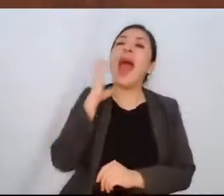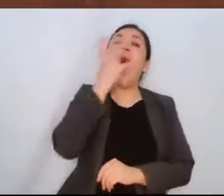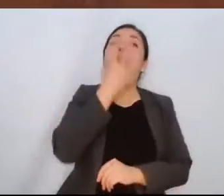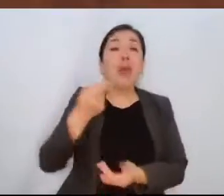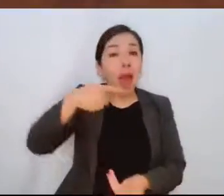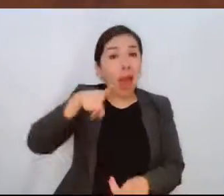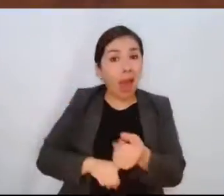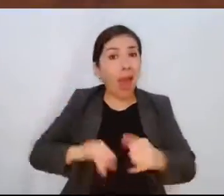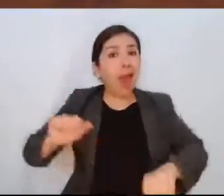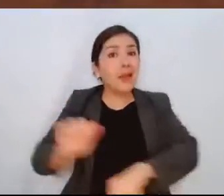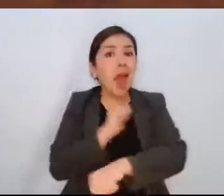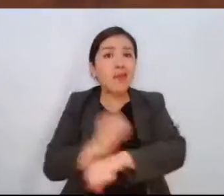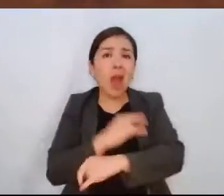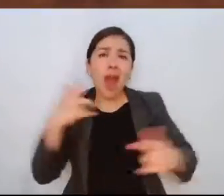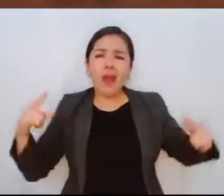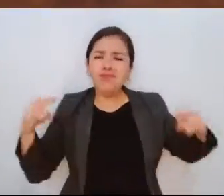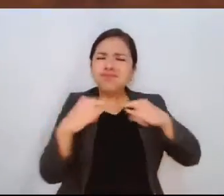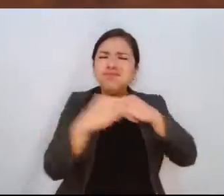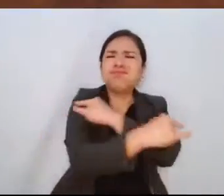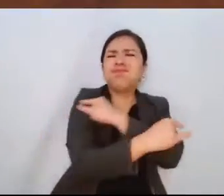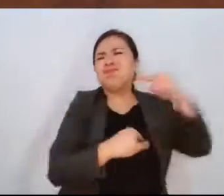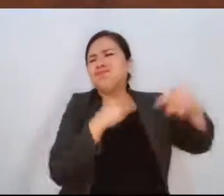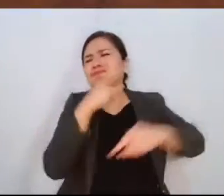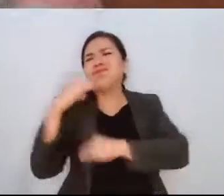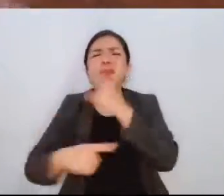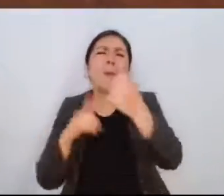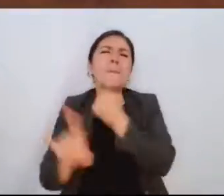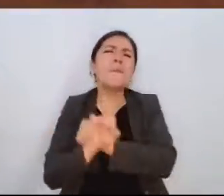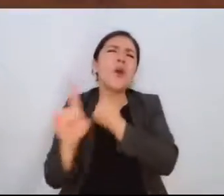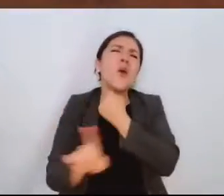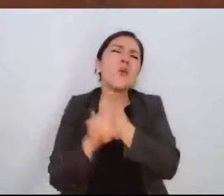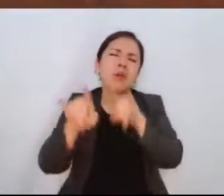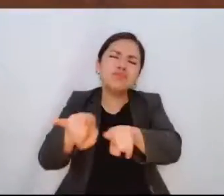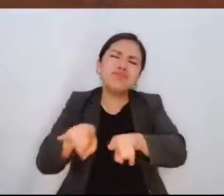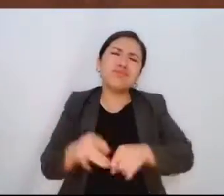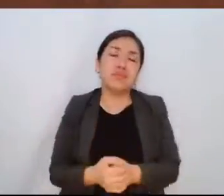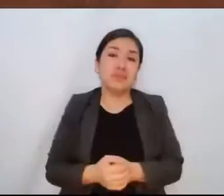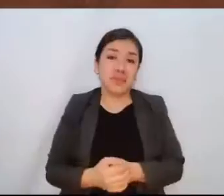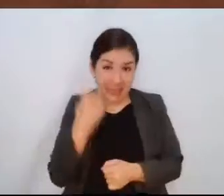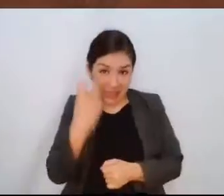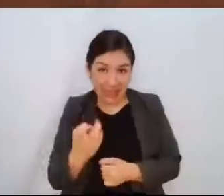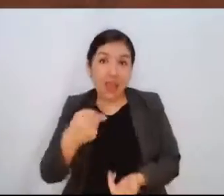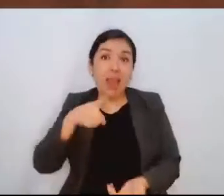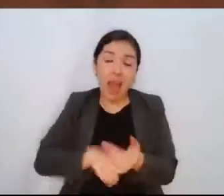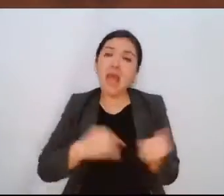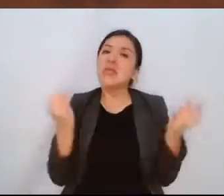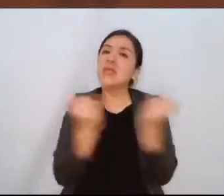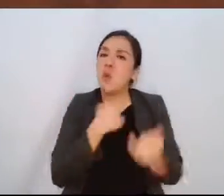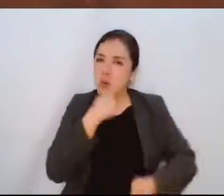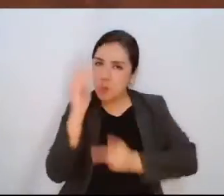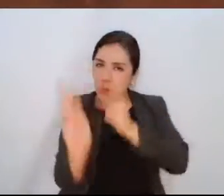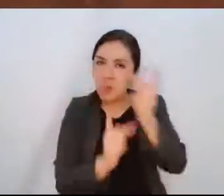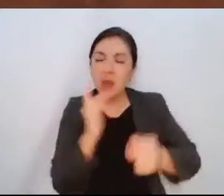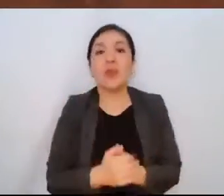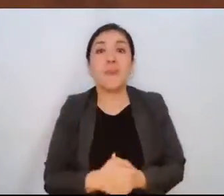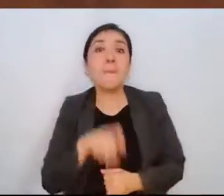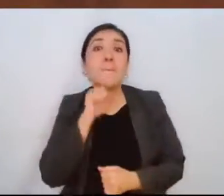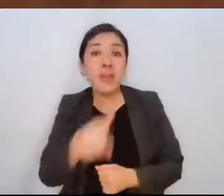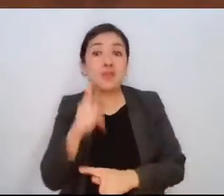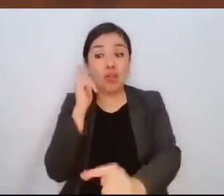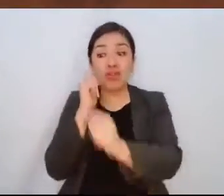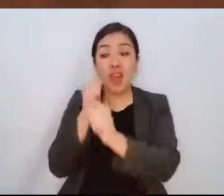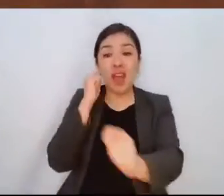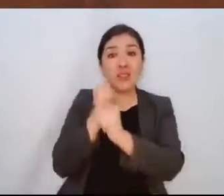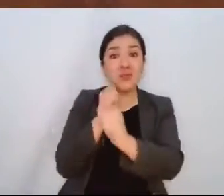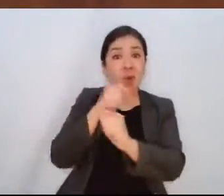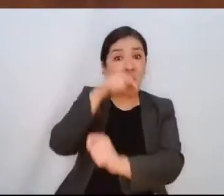caos vial, señor secretario. Y en esta reingeniería también trae grandes cuestionamientos, y justo es el transporte público